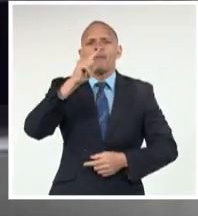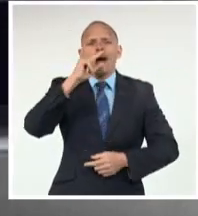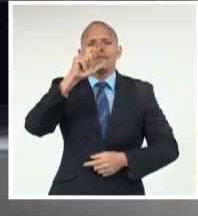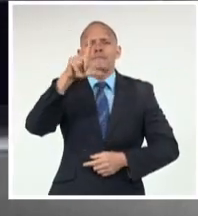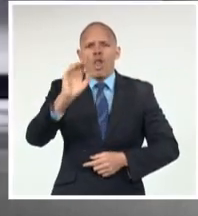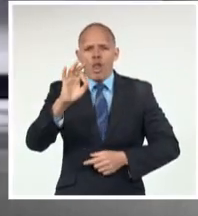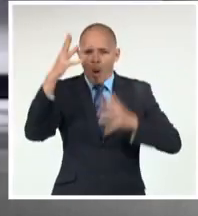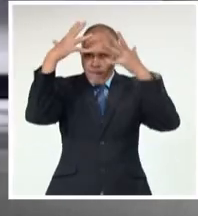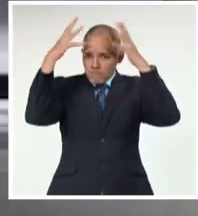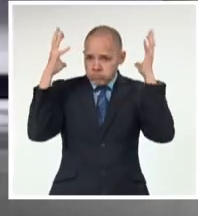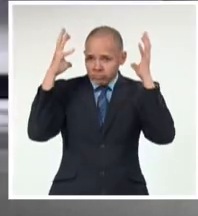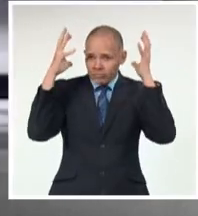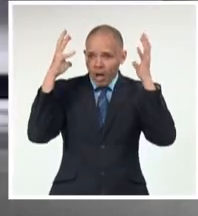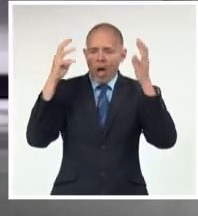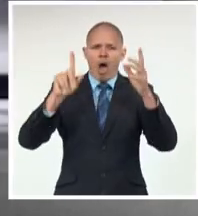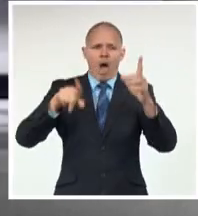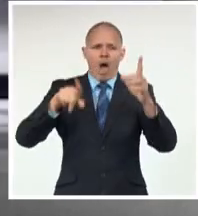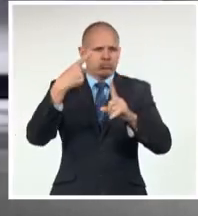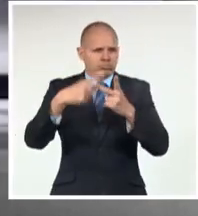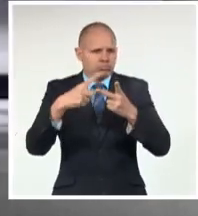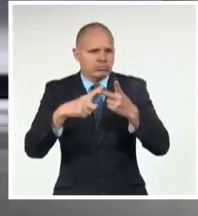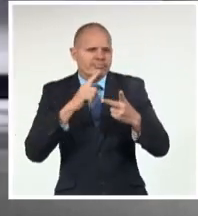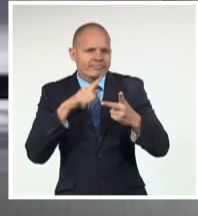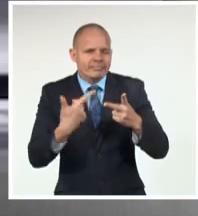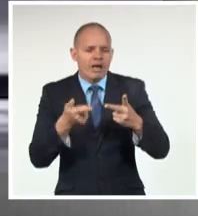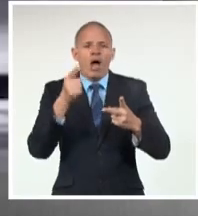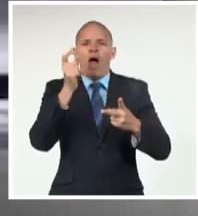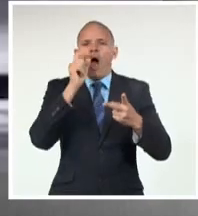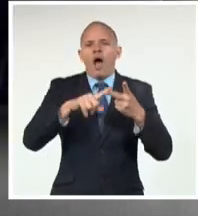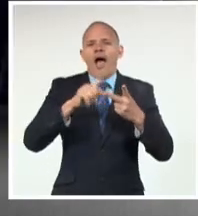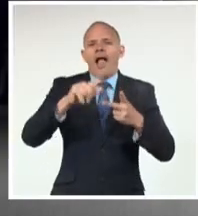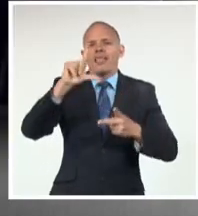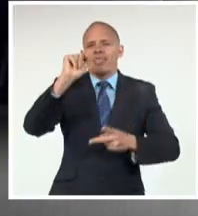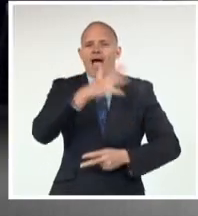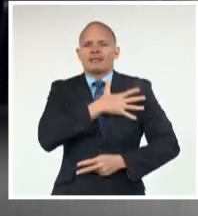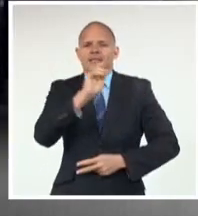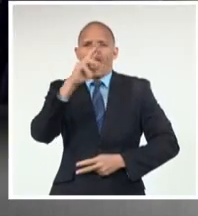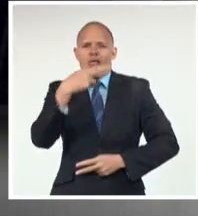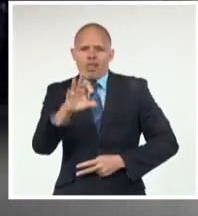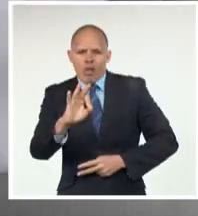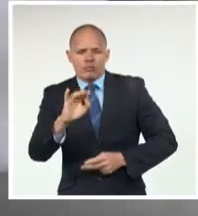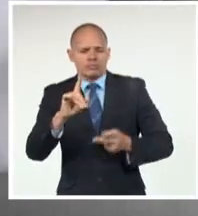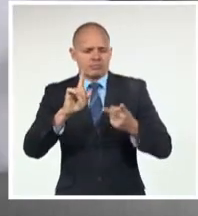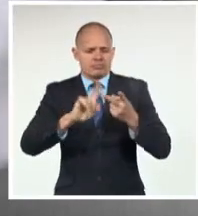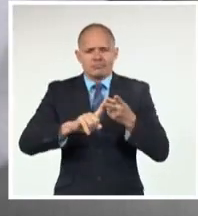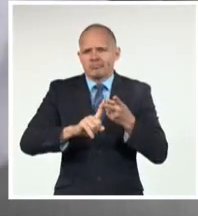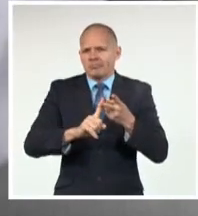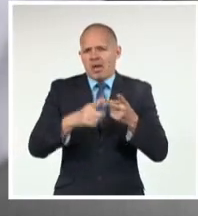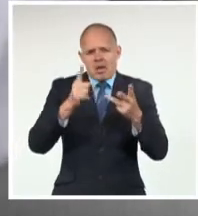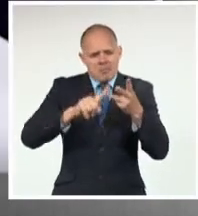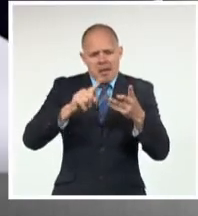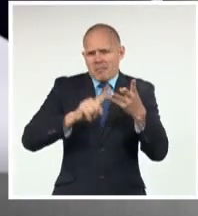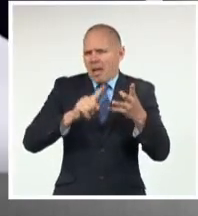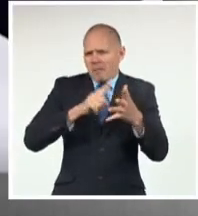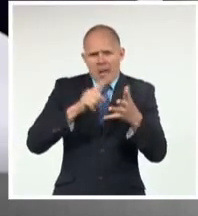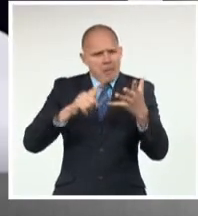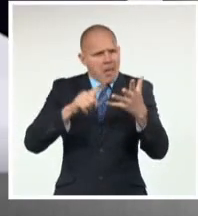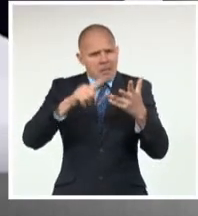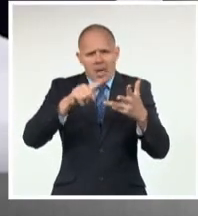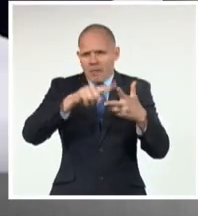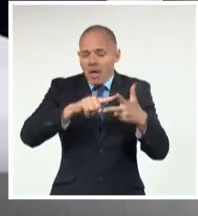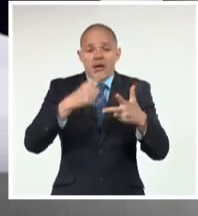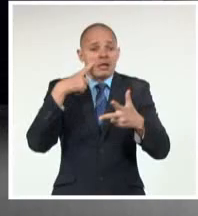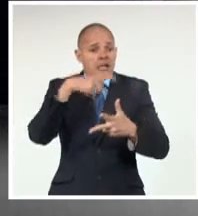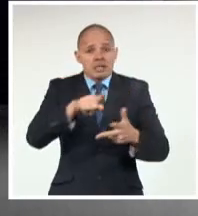también continúan, Lázaro García, Augusto Blanca, continúa esa trova